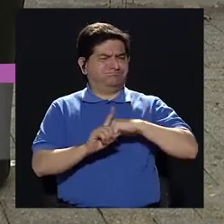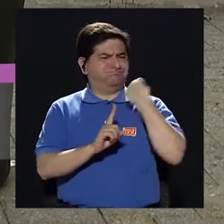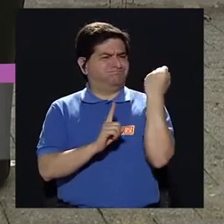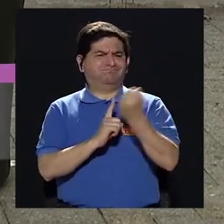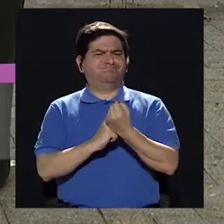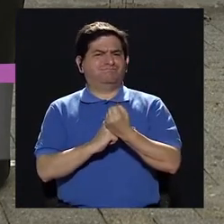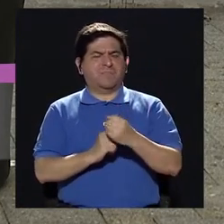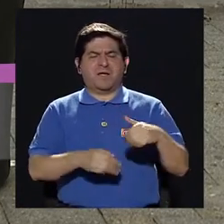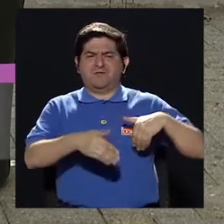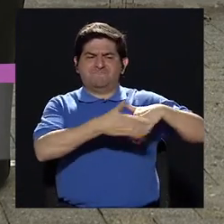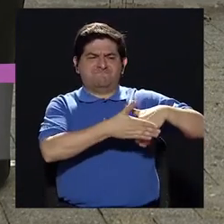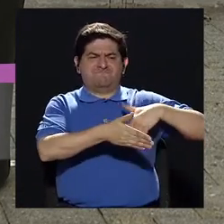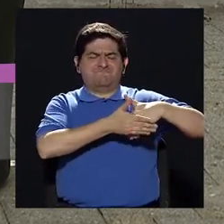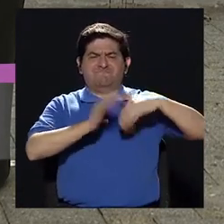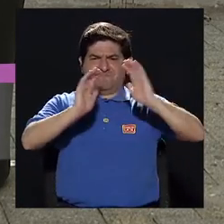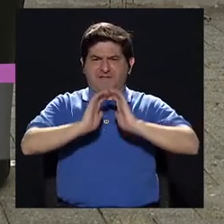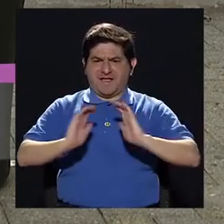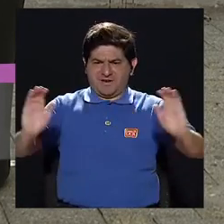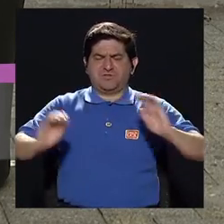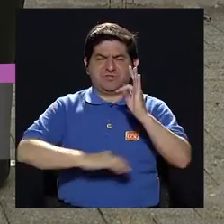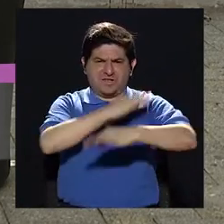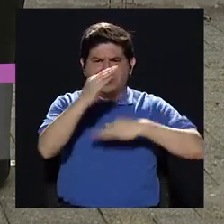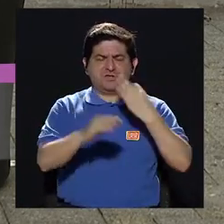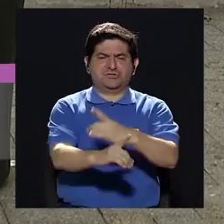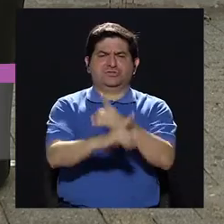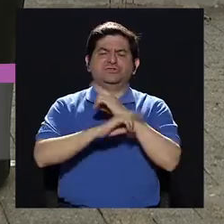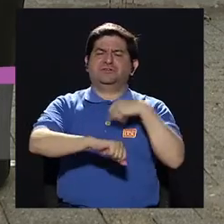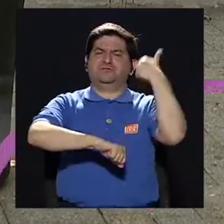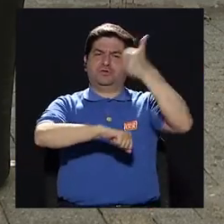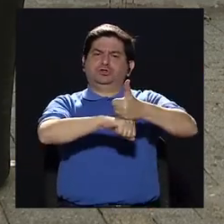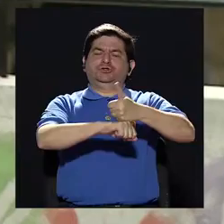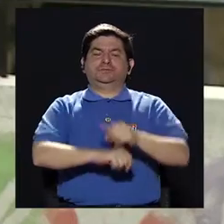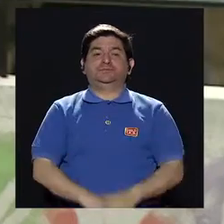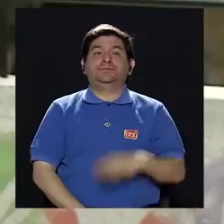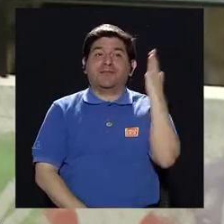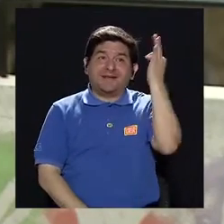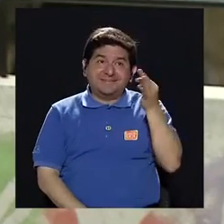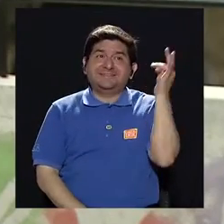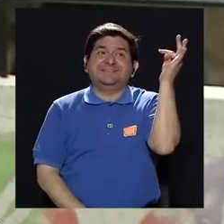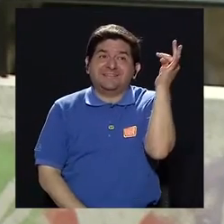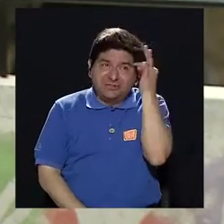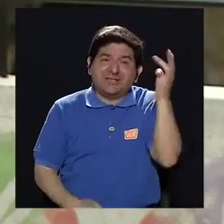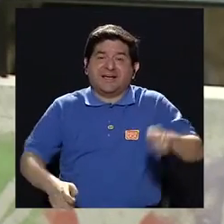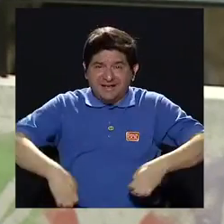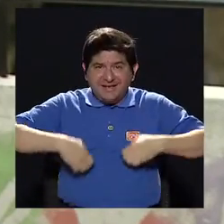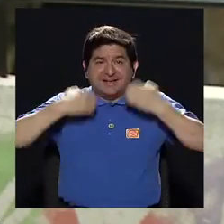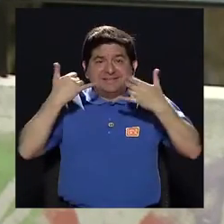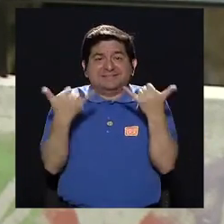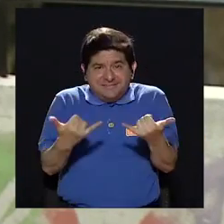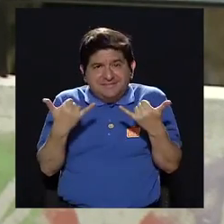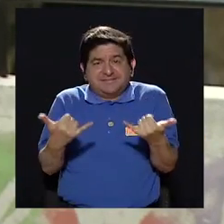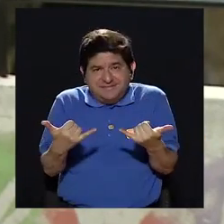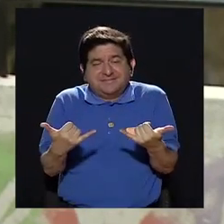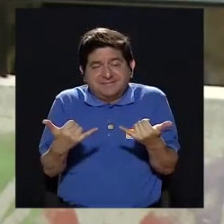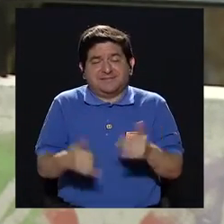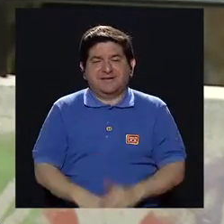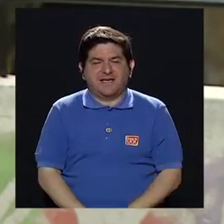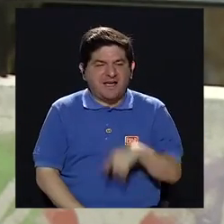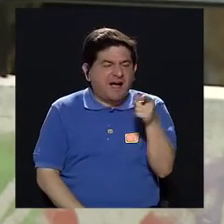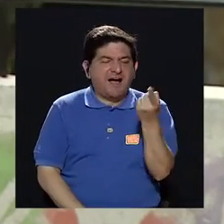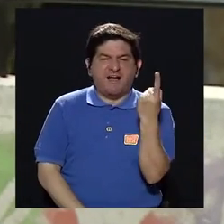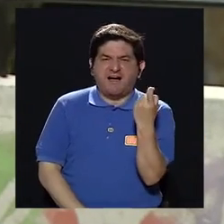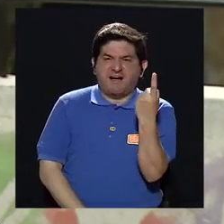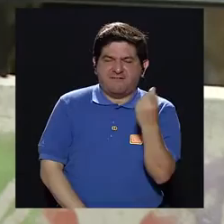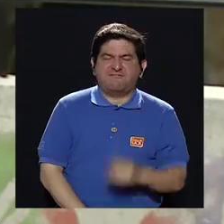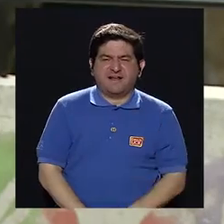tipo de cosas e impiden que los niños formen ese tipo de defensas. Entonces, es una teoría, ¿verdad? Que existe en la actualidad de